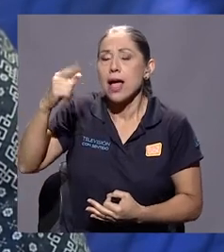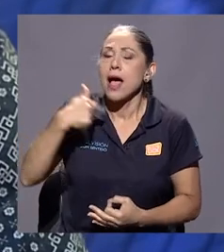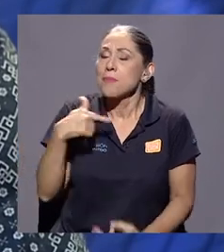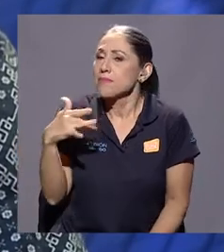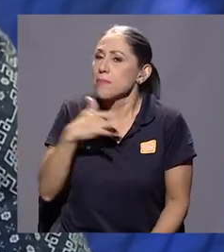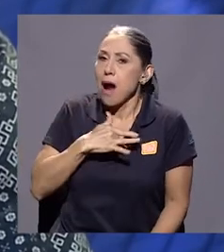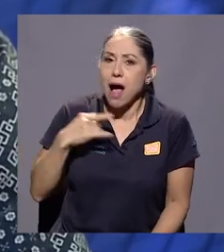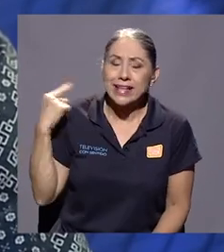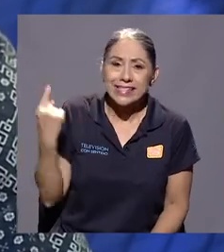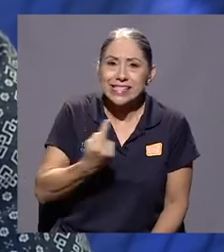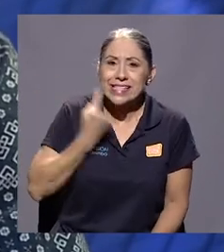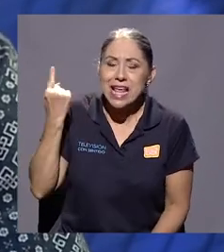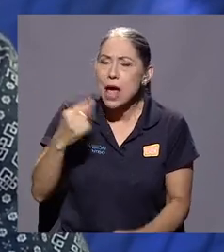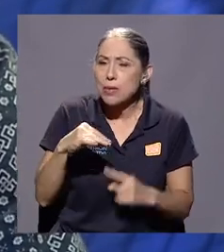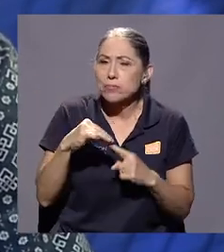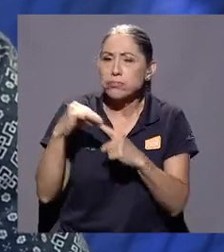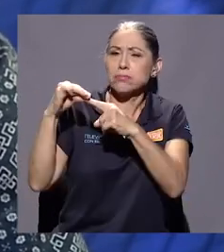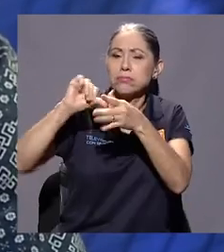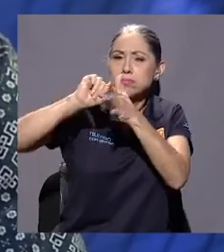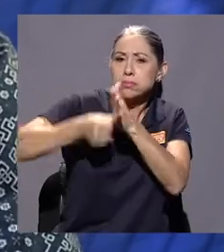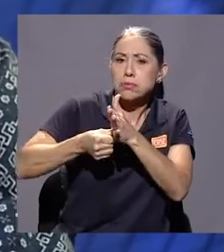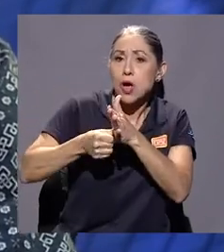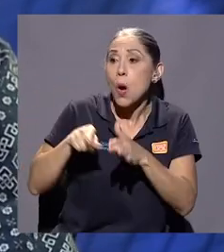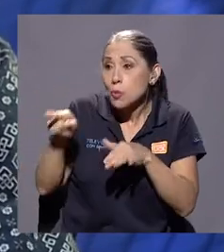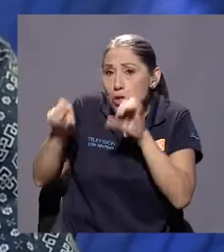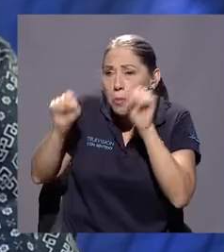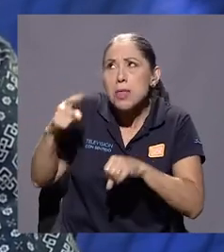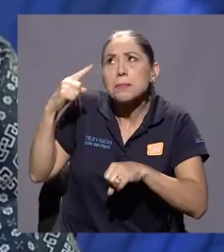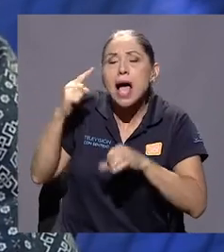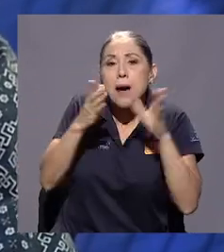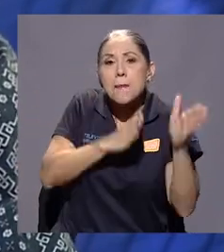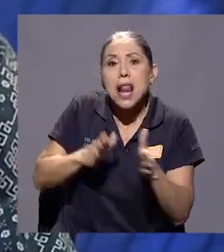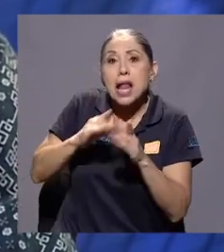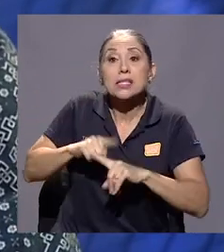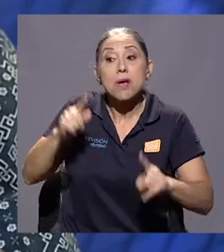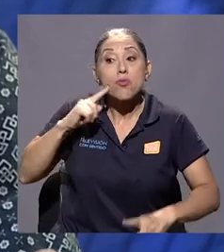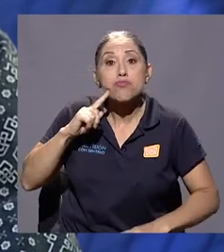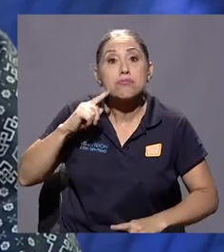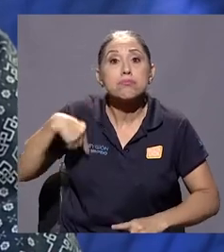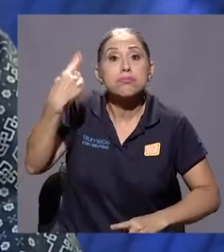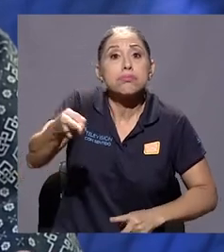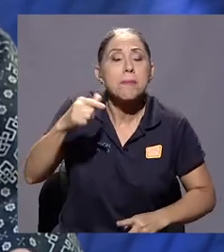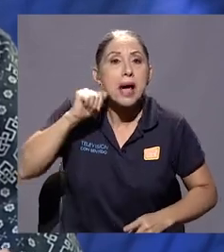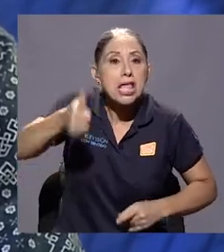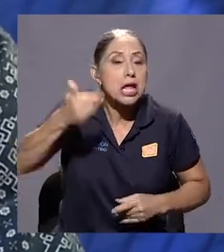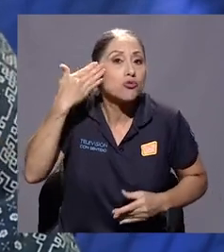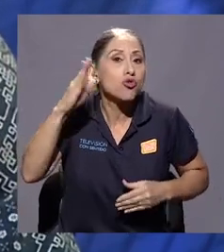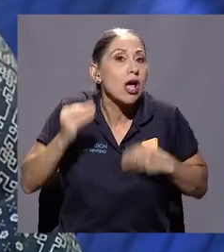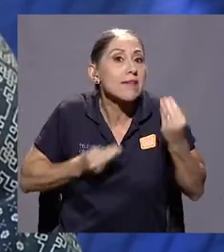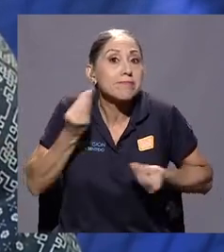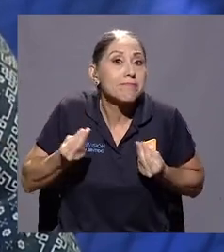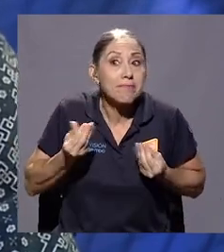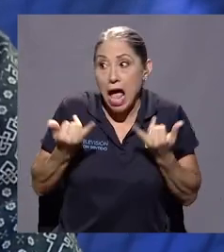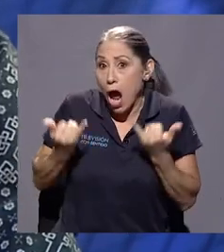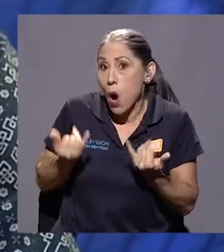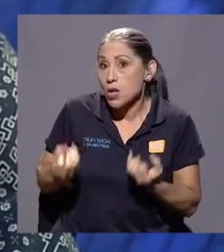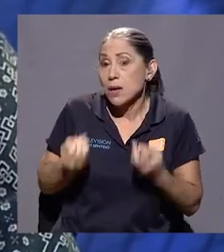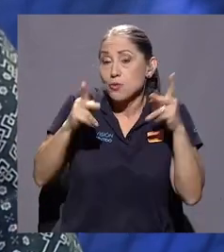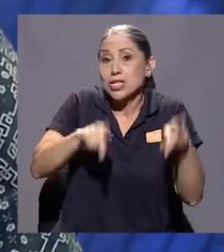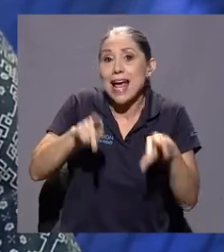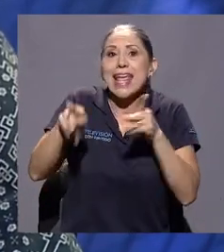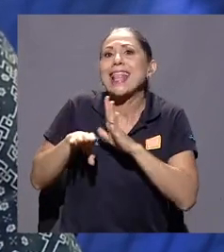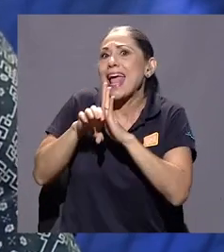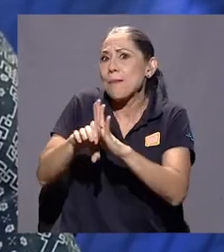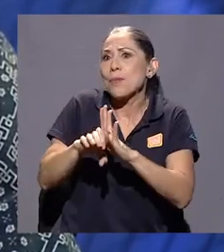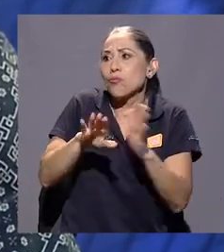pues a mí me encanta siempre como remarcarlo porque vos puedes hacer planes pero mañana vos no sabes cuánta gente falleció ahorita con lo